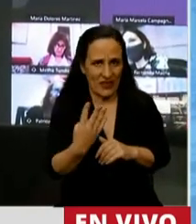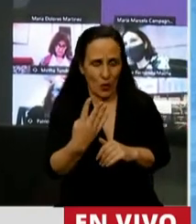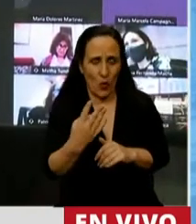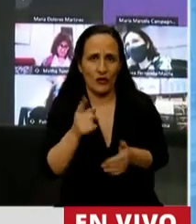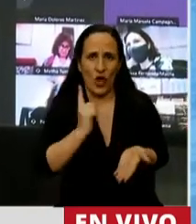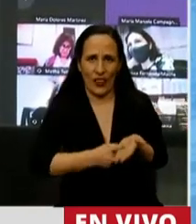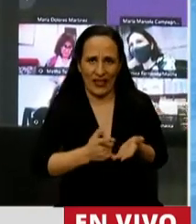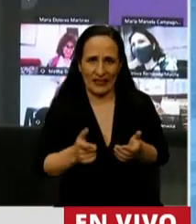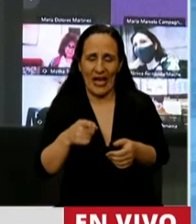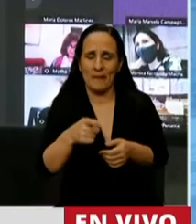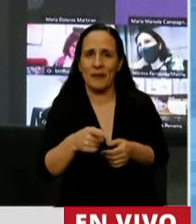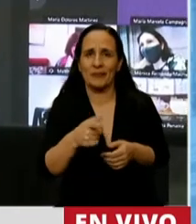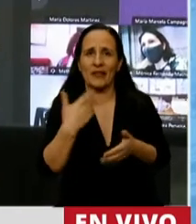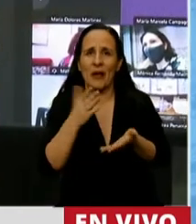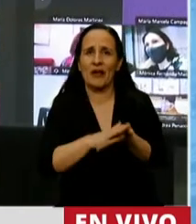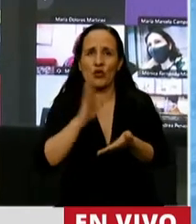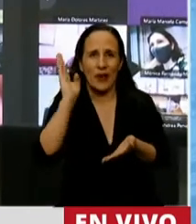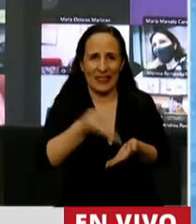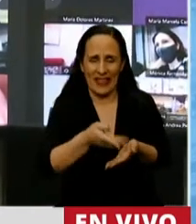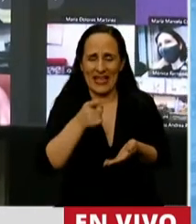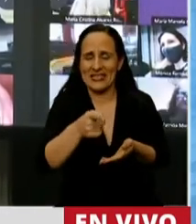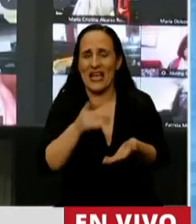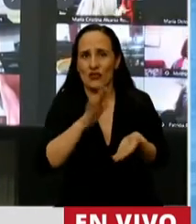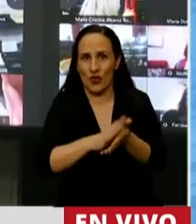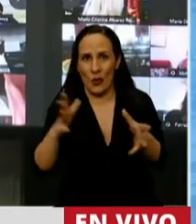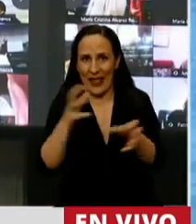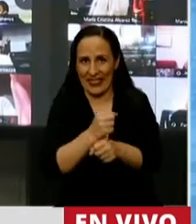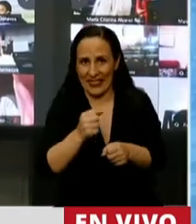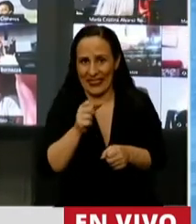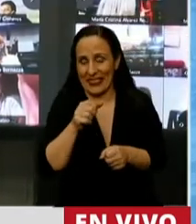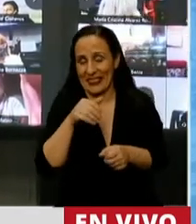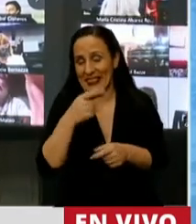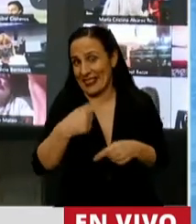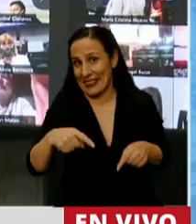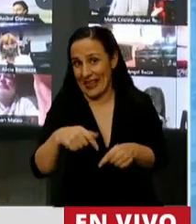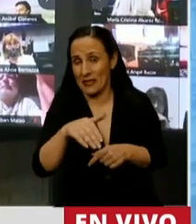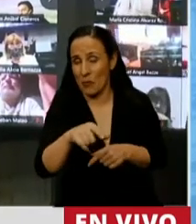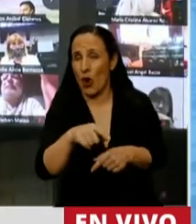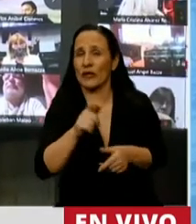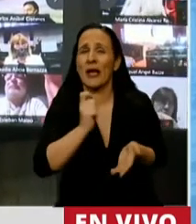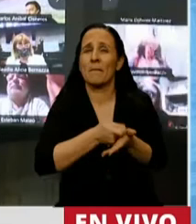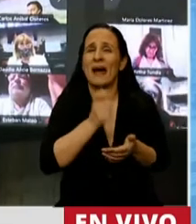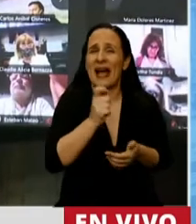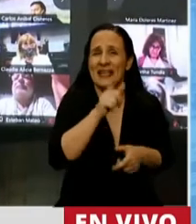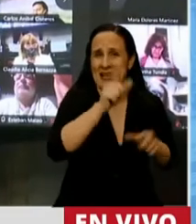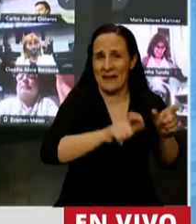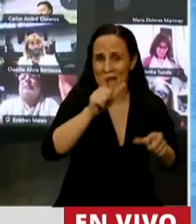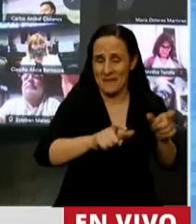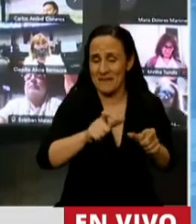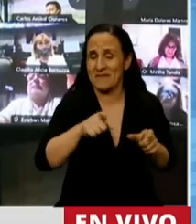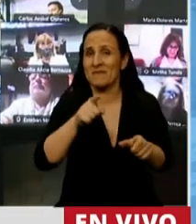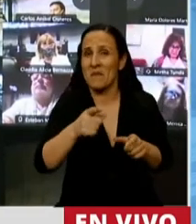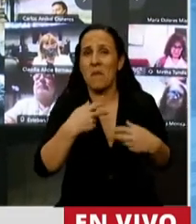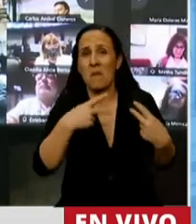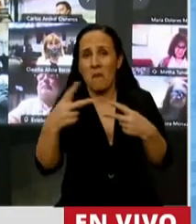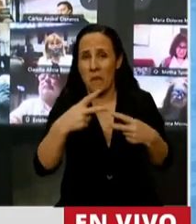dictamen, que se refiere a la tasa nacional de fiscalización del transporte, que actualmente abona a las personas físicas o jurídicas que realizan servicios de